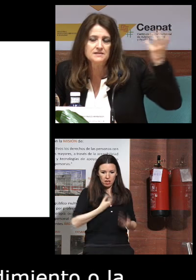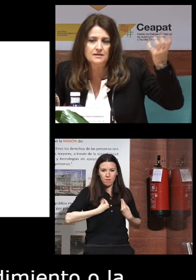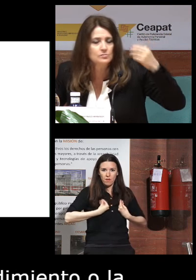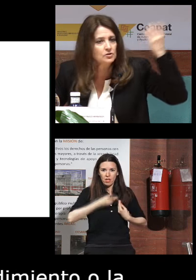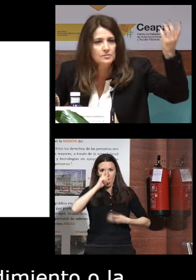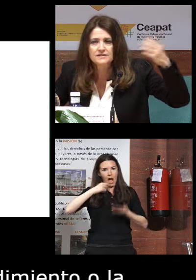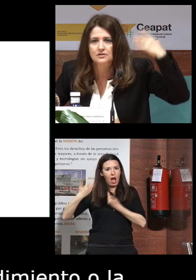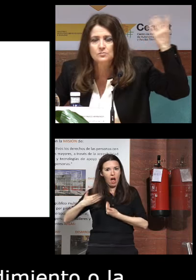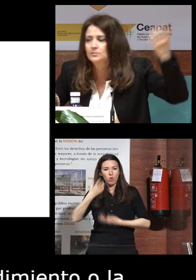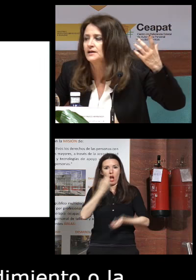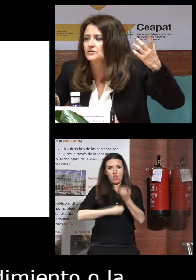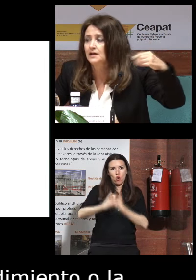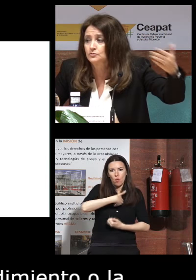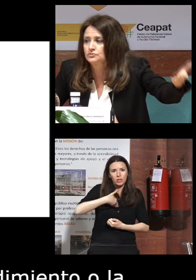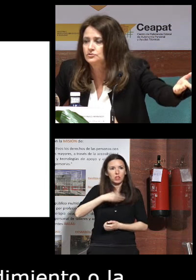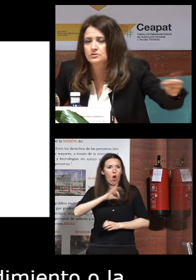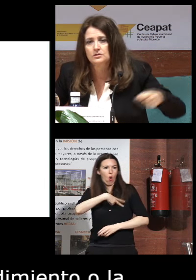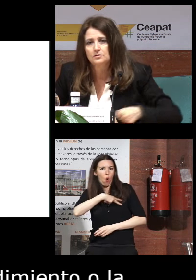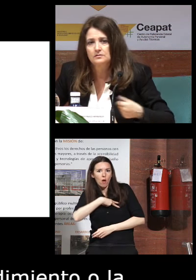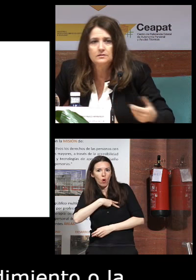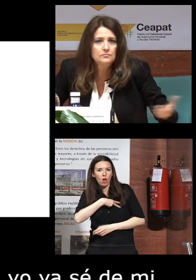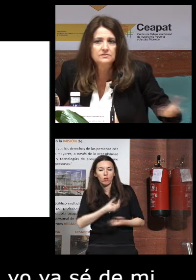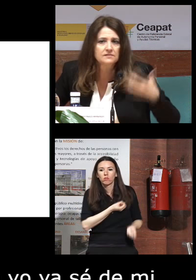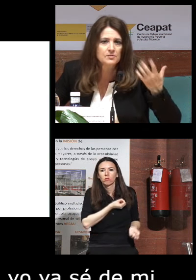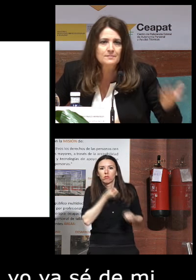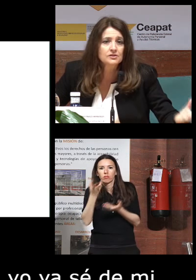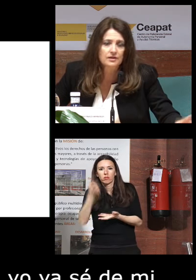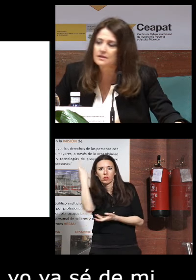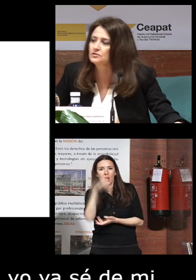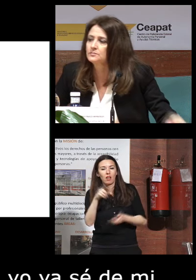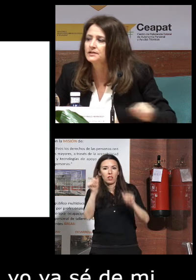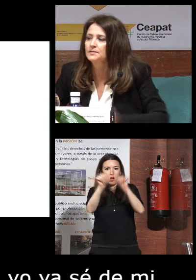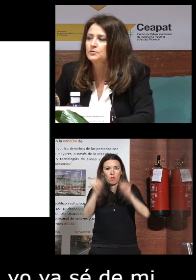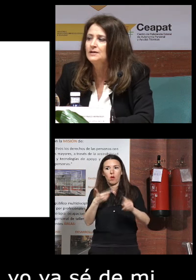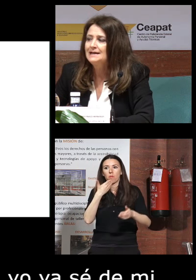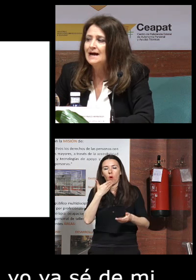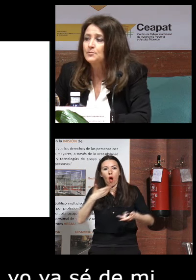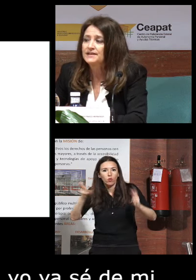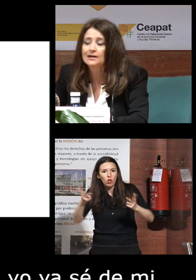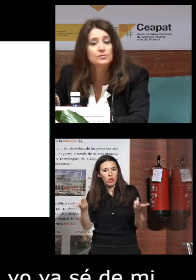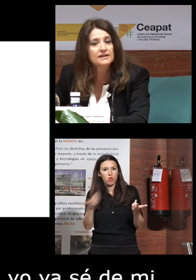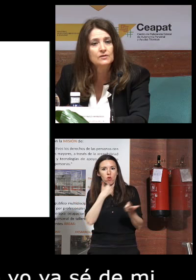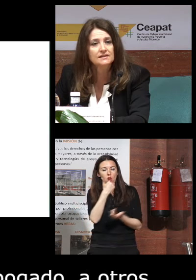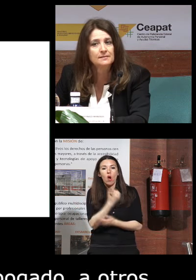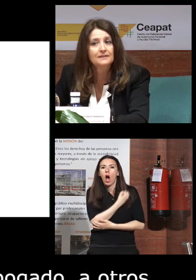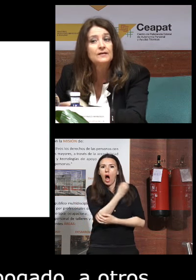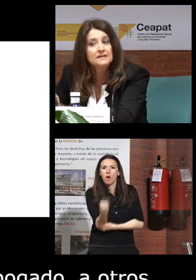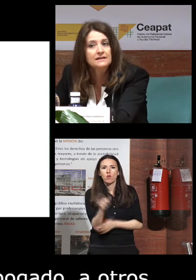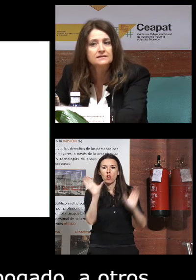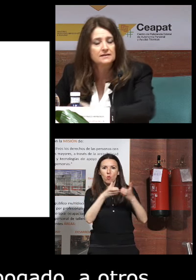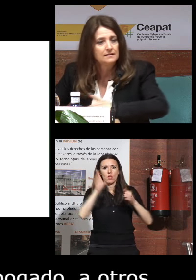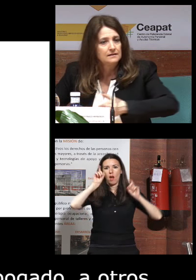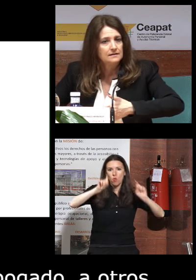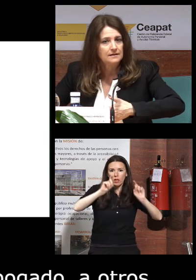vida pasada como economista como abogado a otros en un tipo de mentorización por ejemplo apoyar a la comunidad educativa a